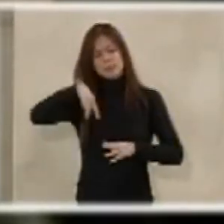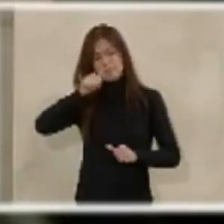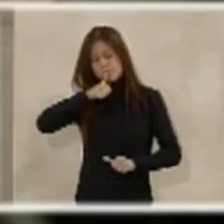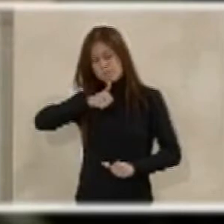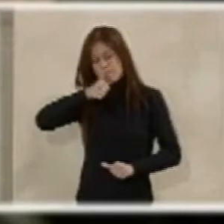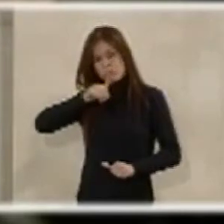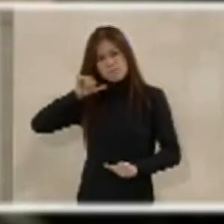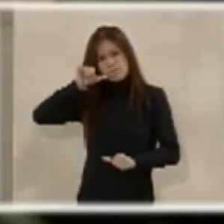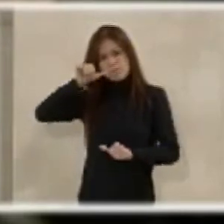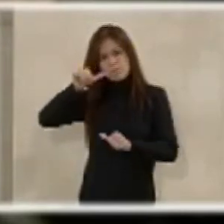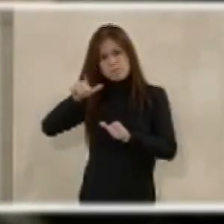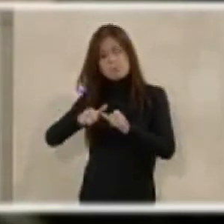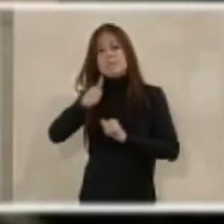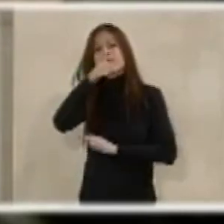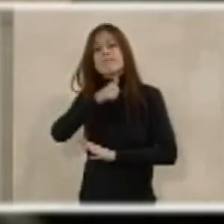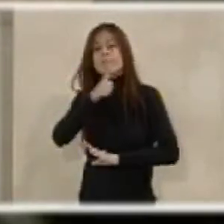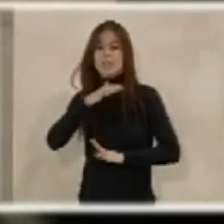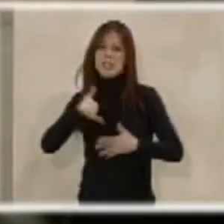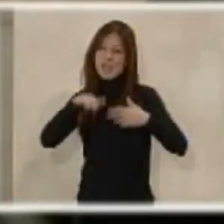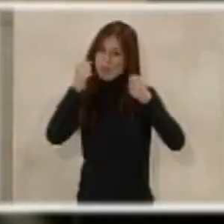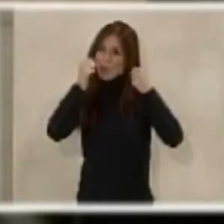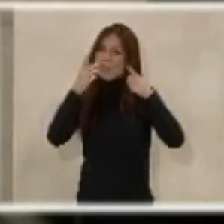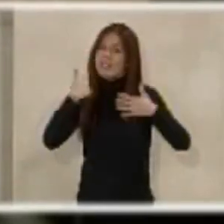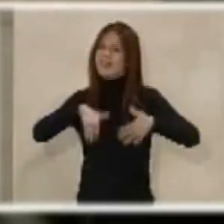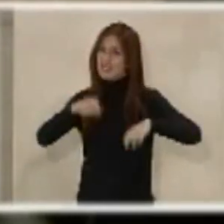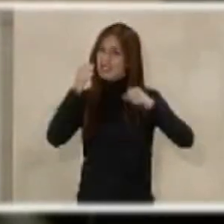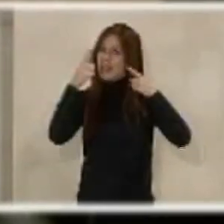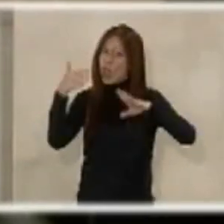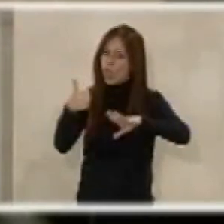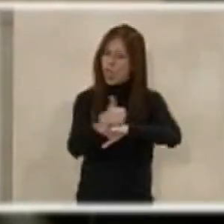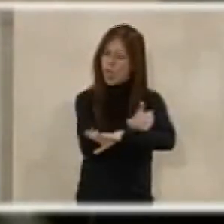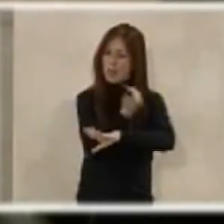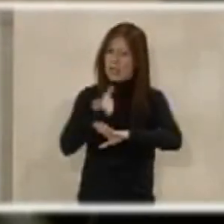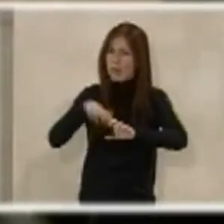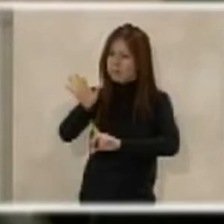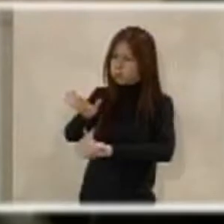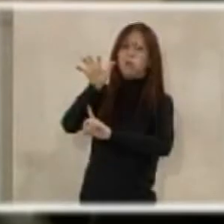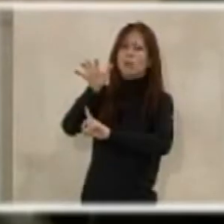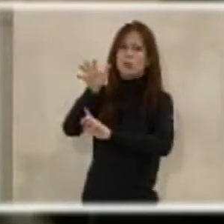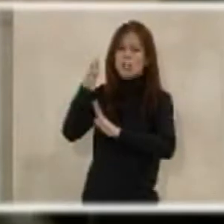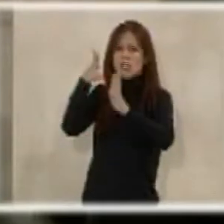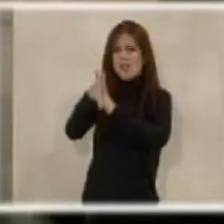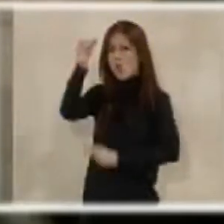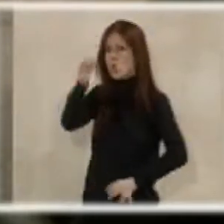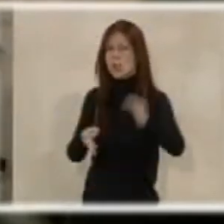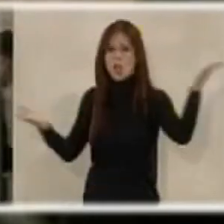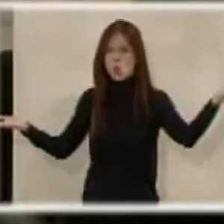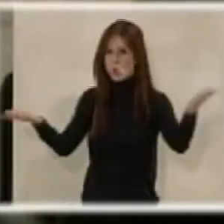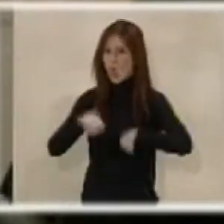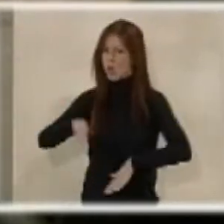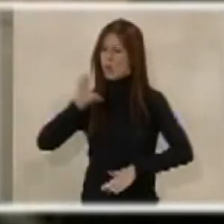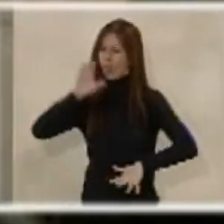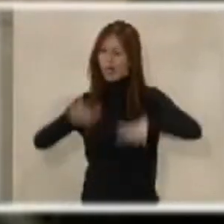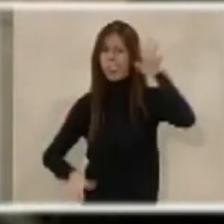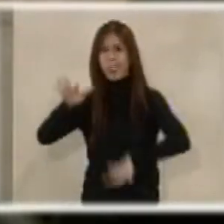durante muchos años, pero estamos viendo ya que la ciudadanía percibimos como una verdadera injusticia lo que está